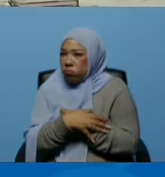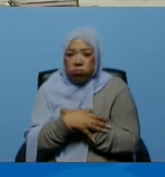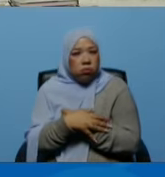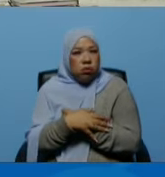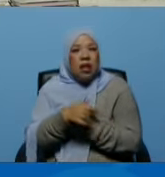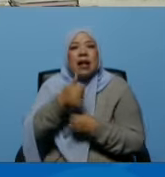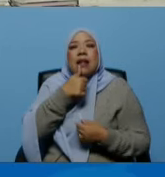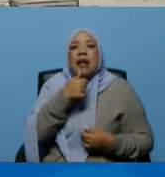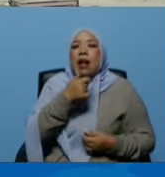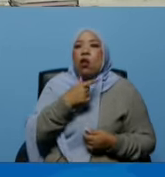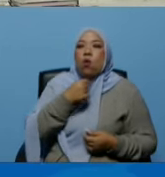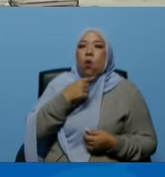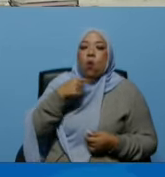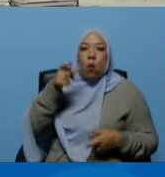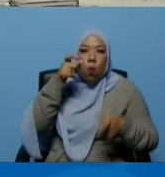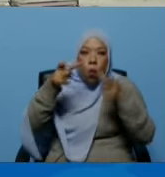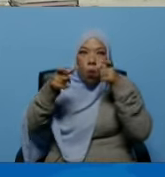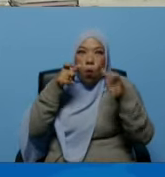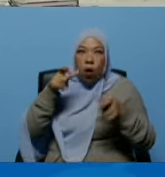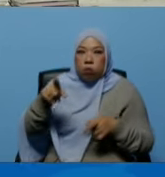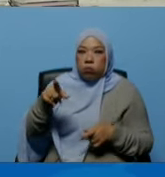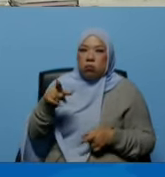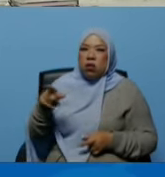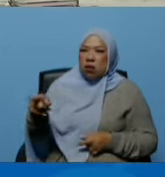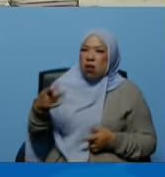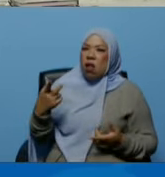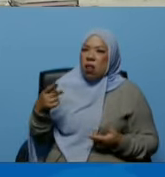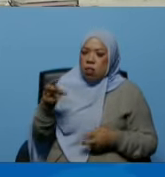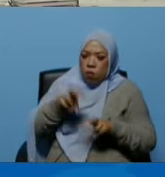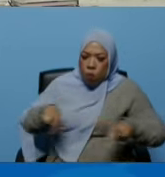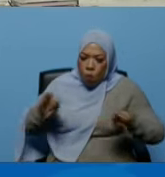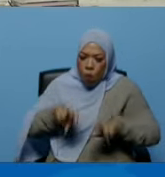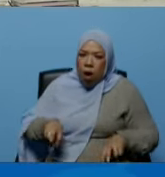levante la mano quien le guste que los espíen a ti yo creo que si